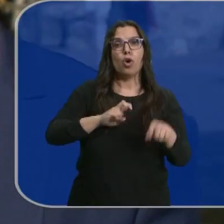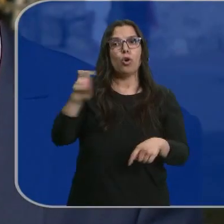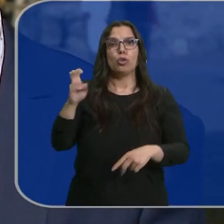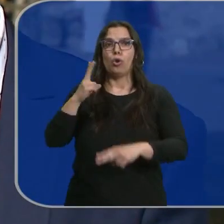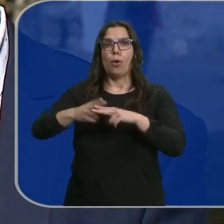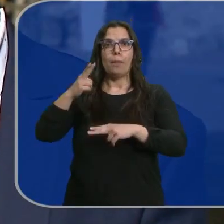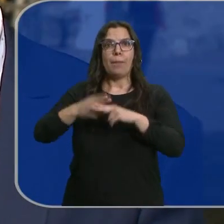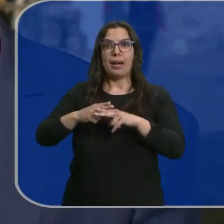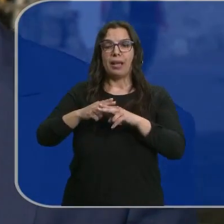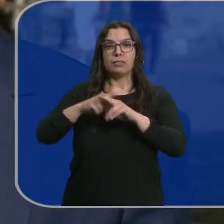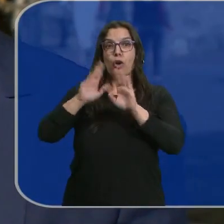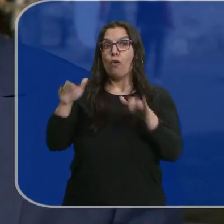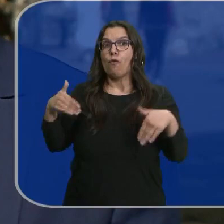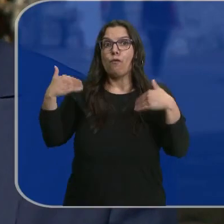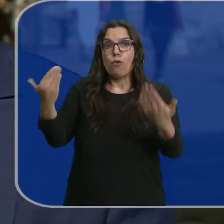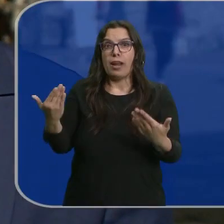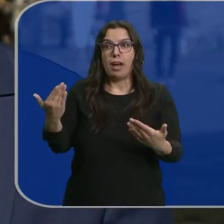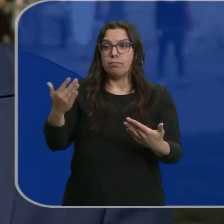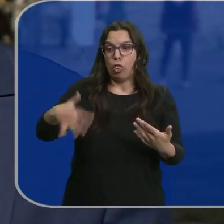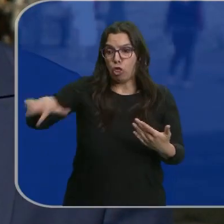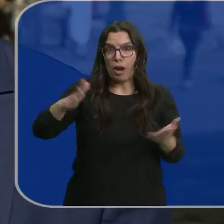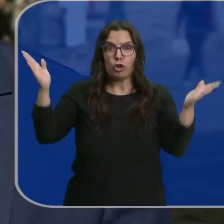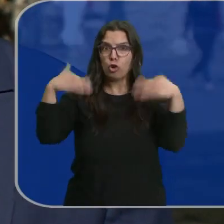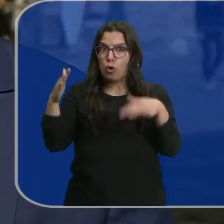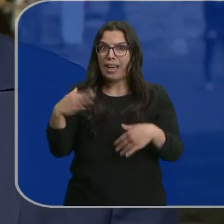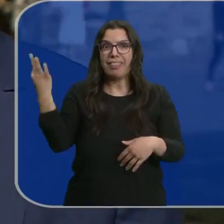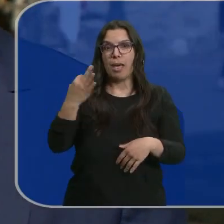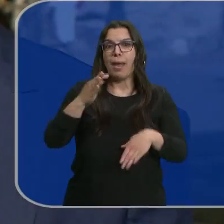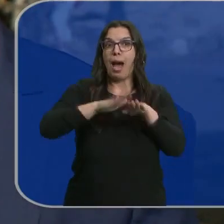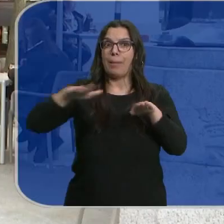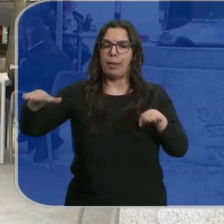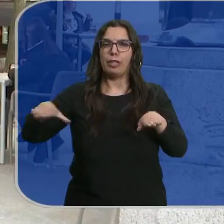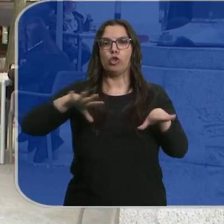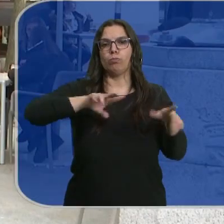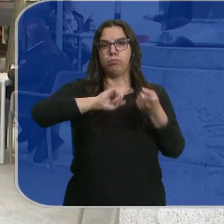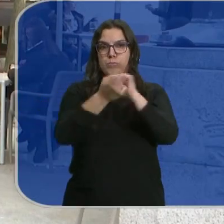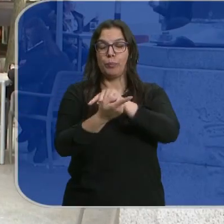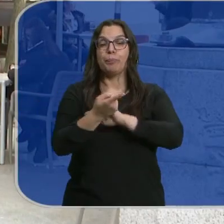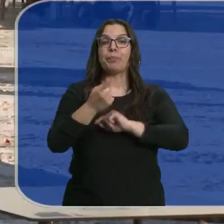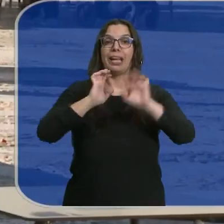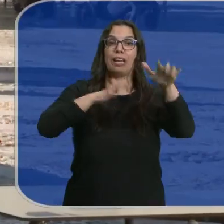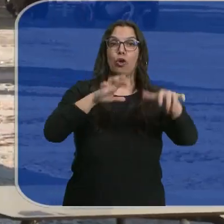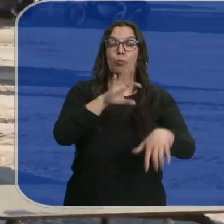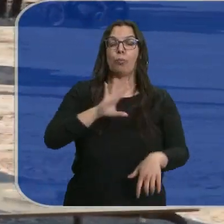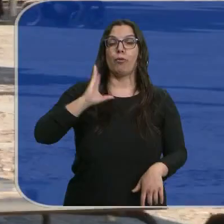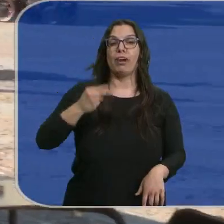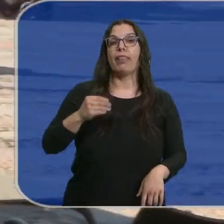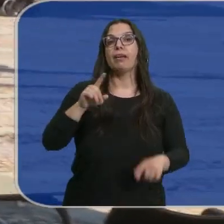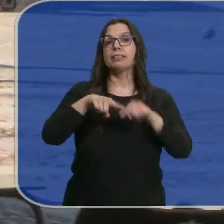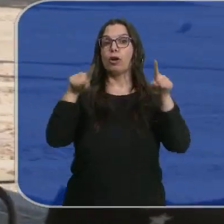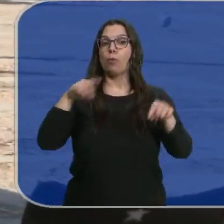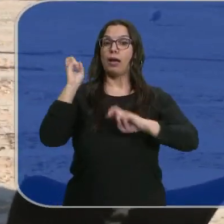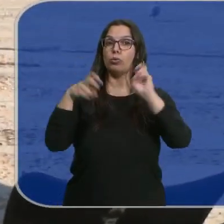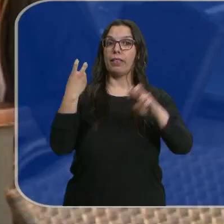de tener terraza en la calle si no es en zona de aparcamiento. Yo creo que es algo que tenemos que valorar. León, Ponferrada y Segovia aún no han actualizado la